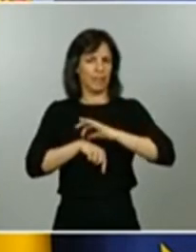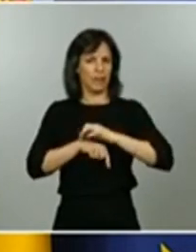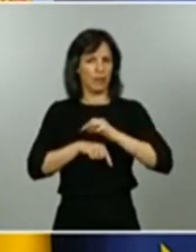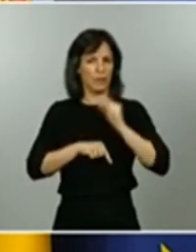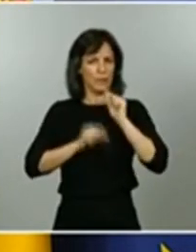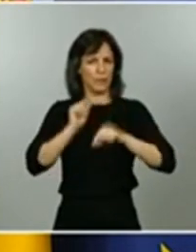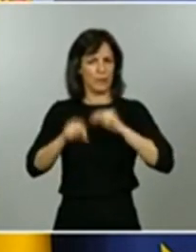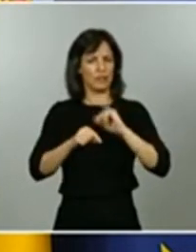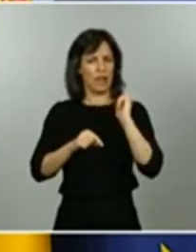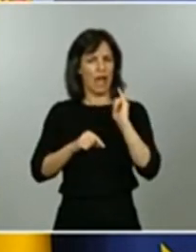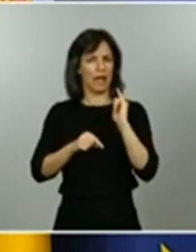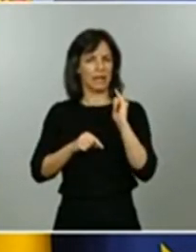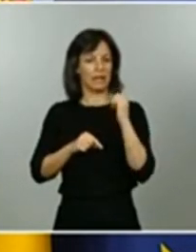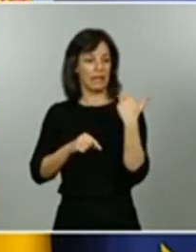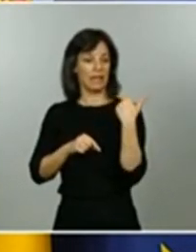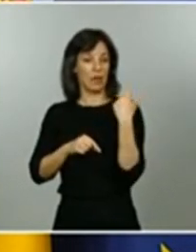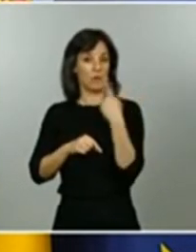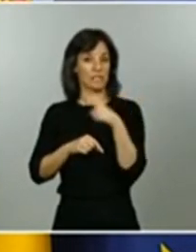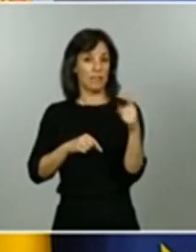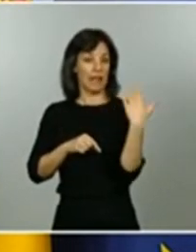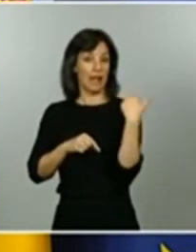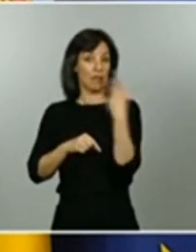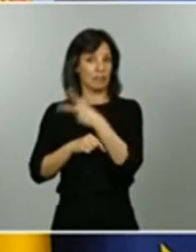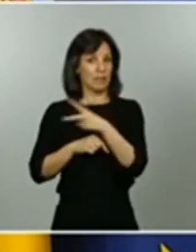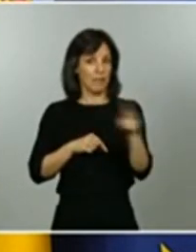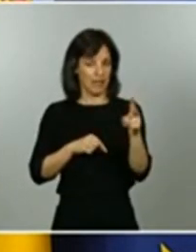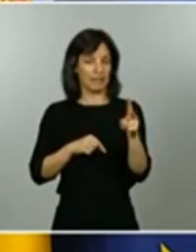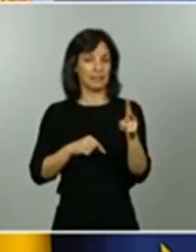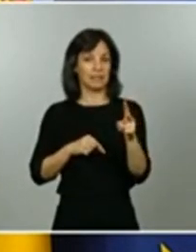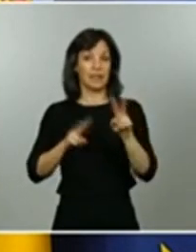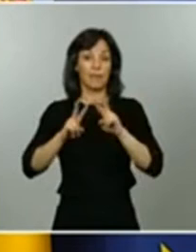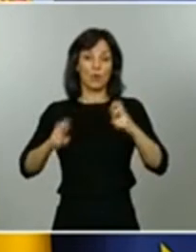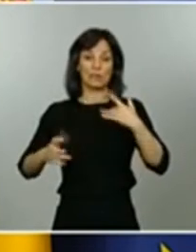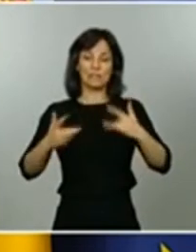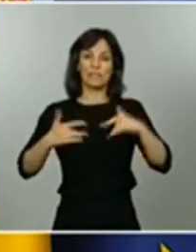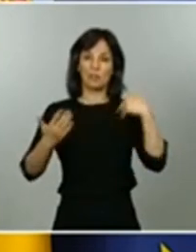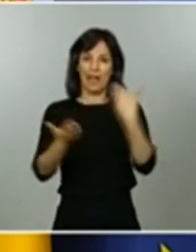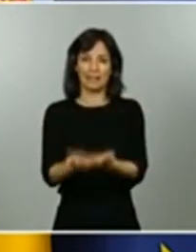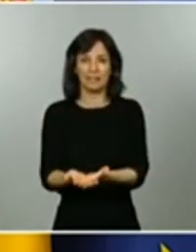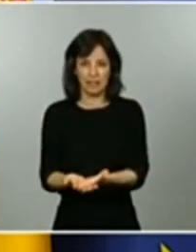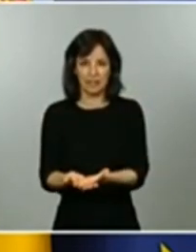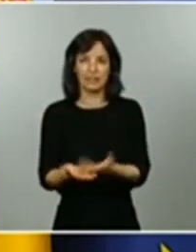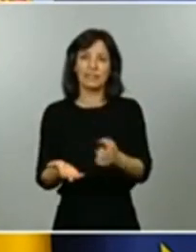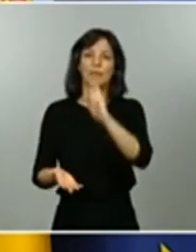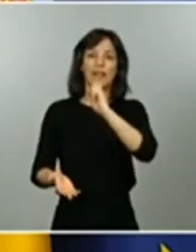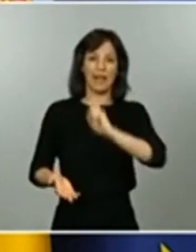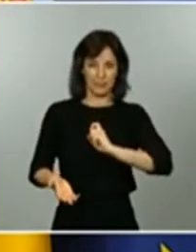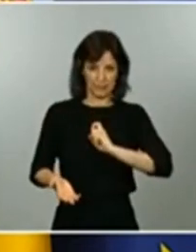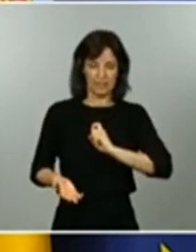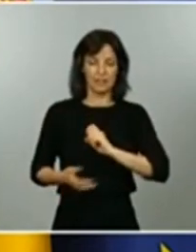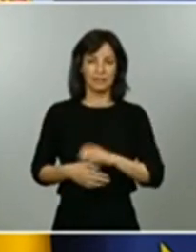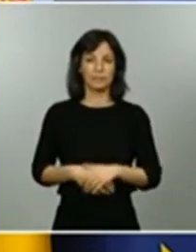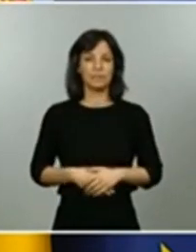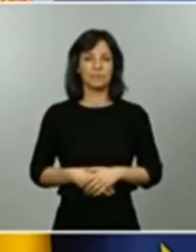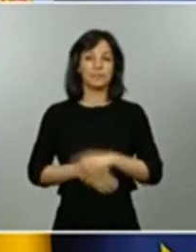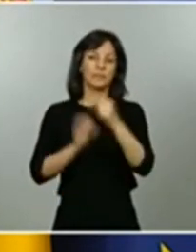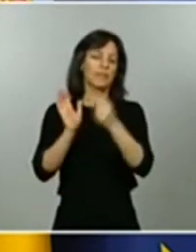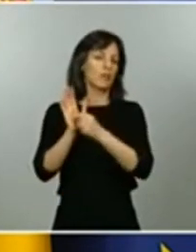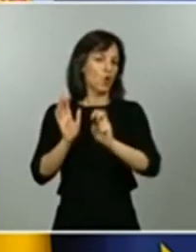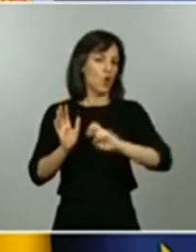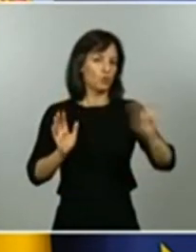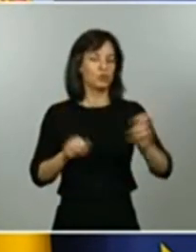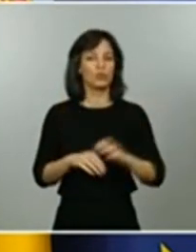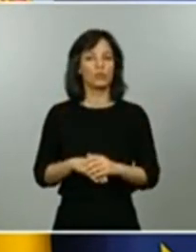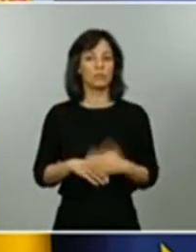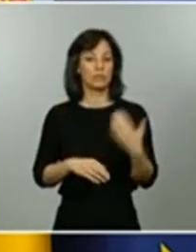catorce días por fecha de inicio de síntomas y por fecha de notificación, la incidencia acumulada en los últimos siete